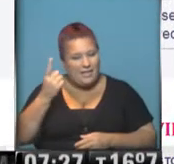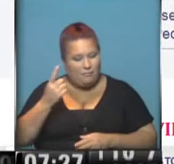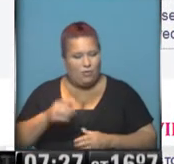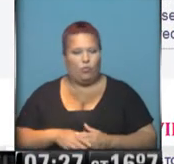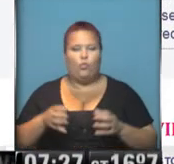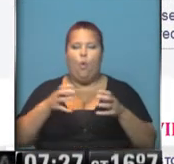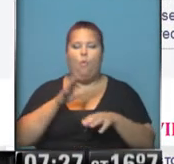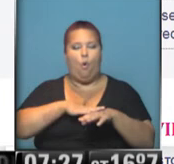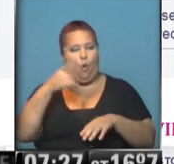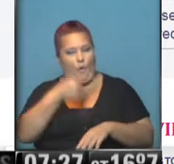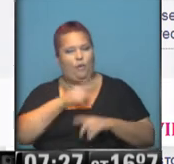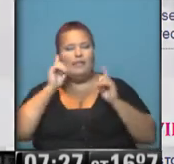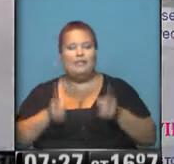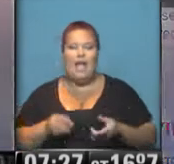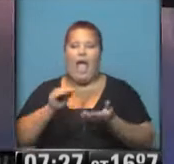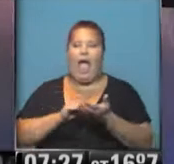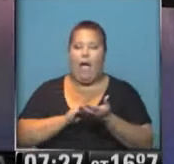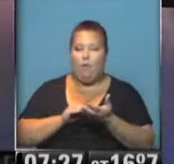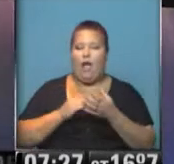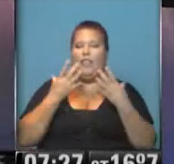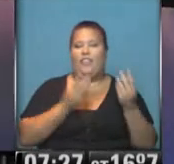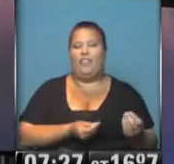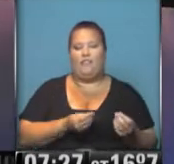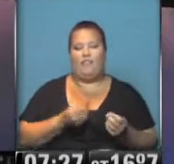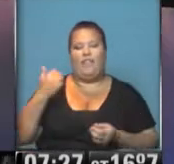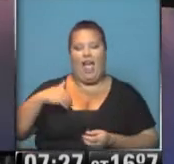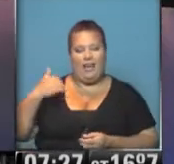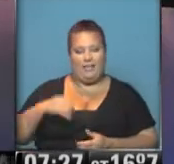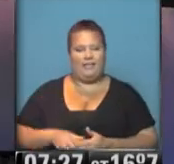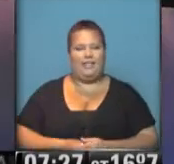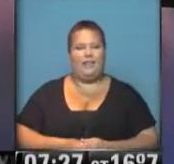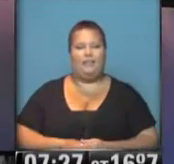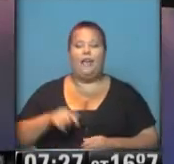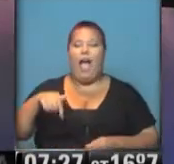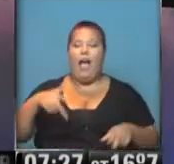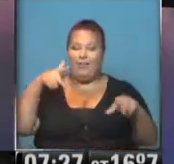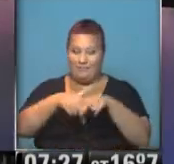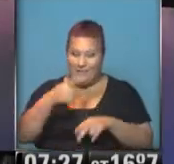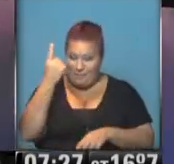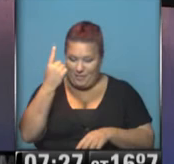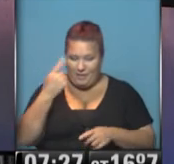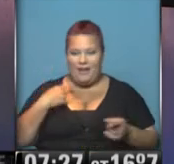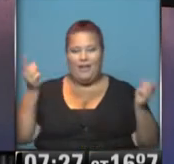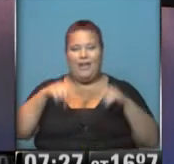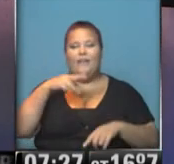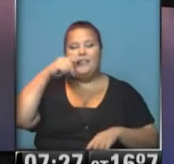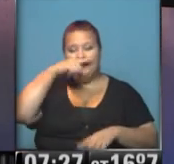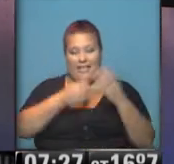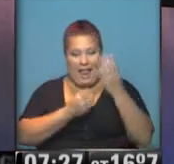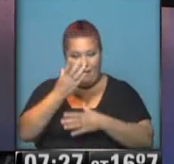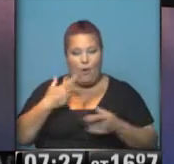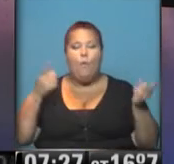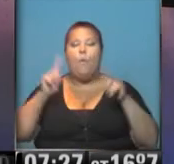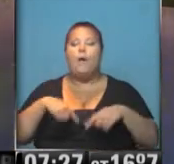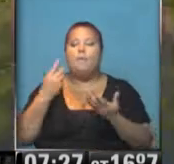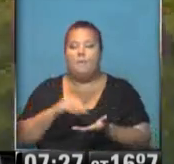parte acusatoria y también, por supuesto, los abogados que representan al Estado argentino. Hacemos una pausa, la primera, en Visión 7 Mañana. Venimos